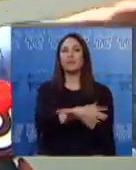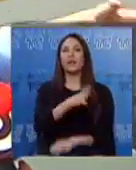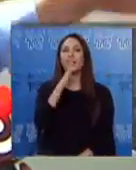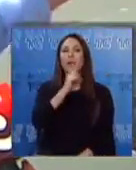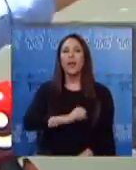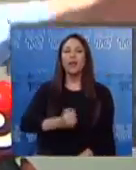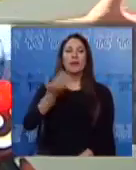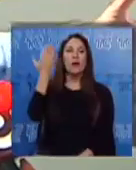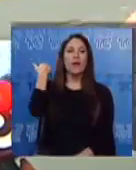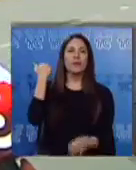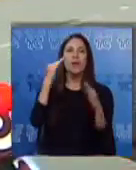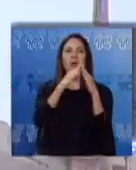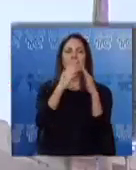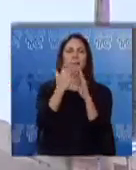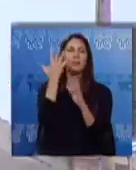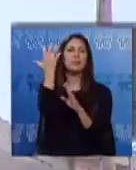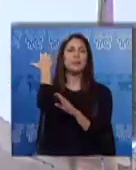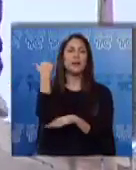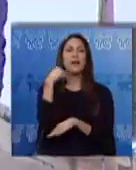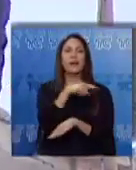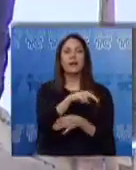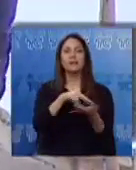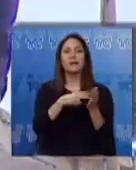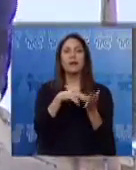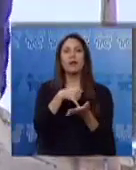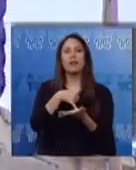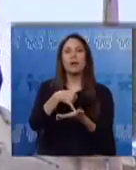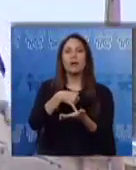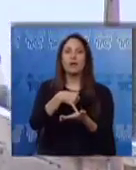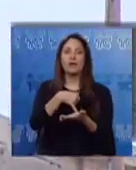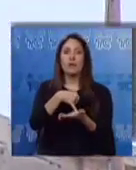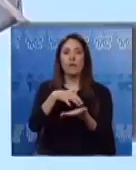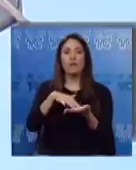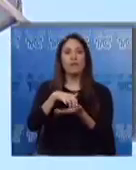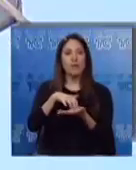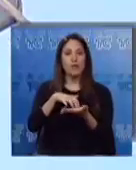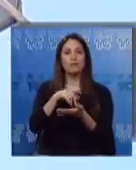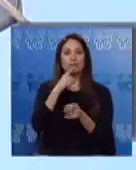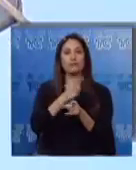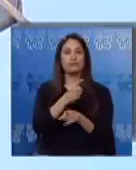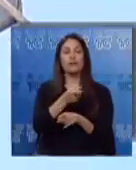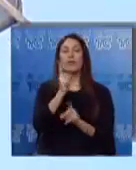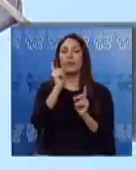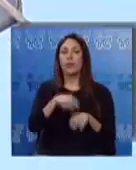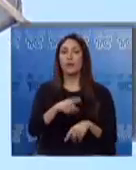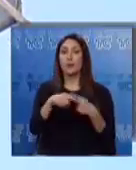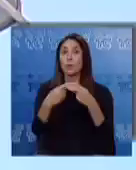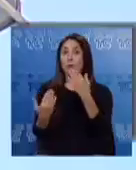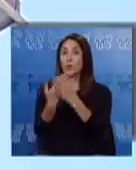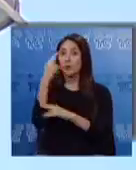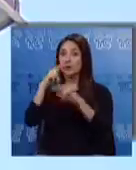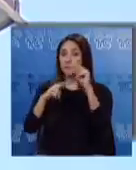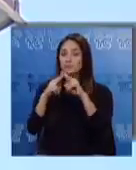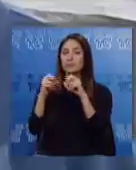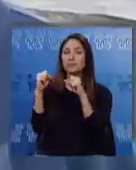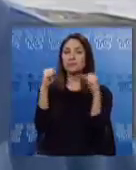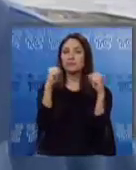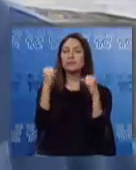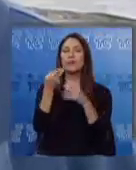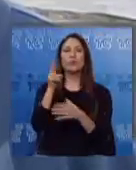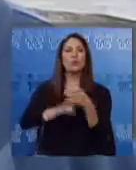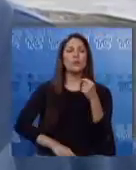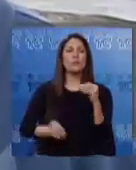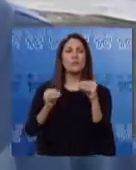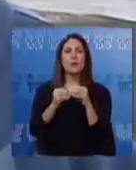muchos años o décadas atrás. Estas construcciones deben ser hechas con cálculos estructurales obligatorios y materiales sismo resistentes. Una